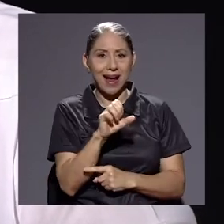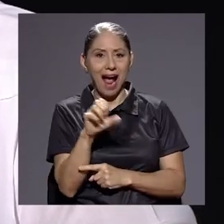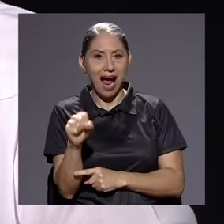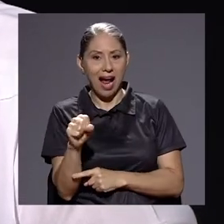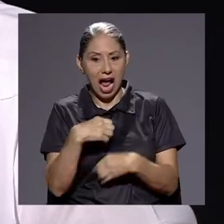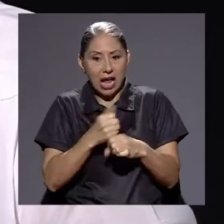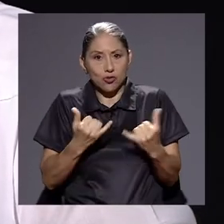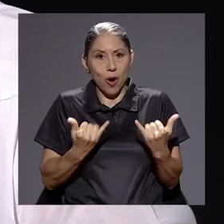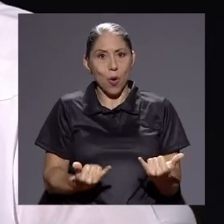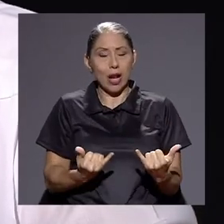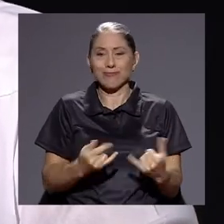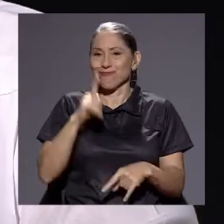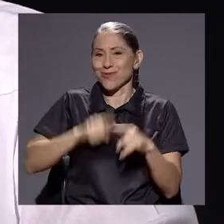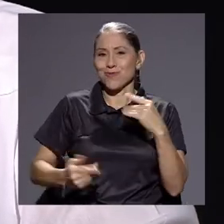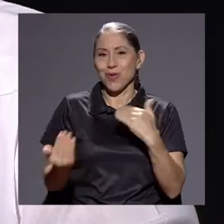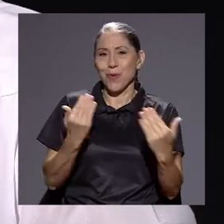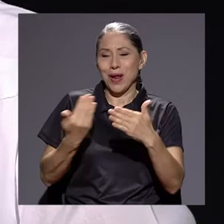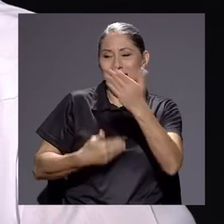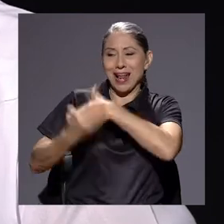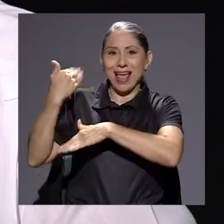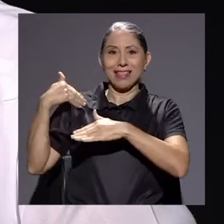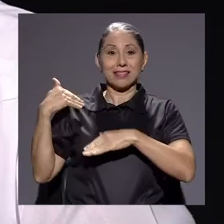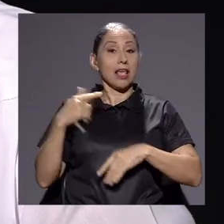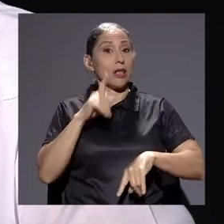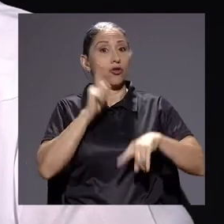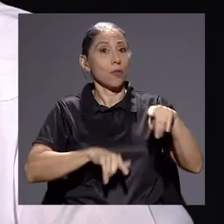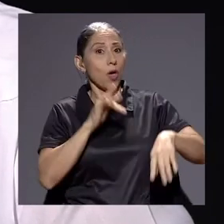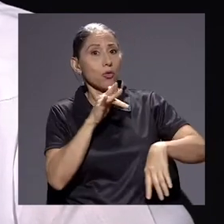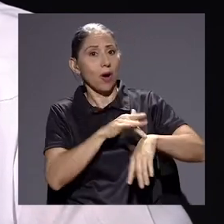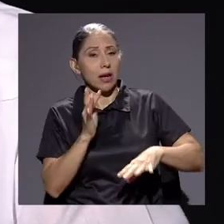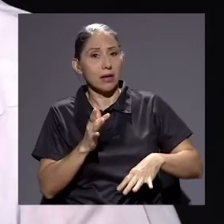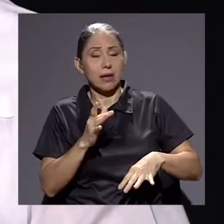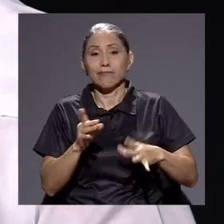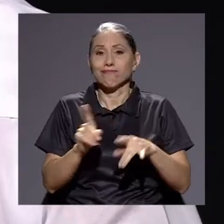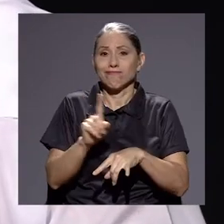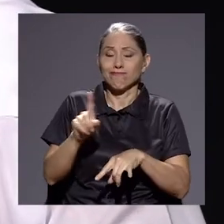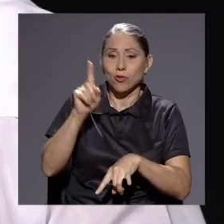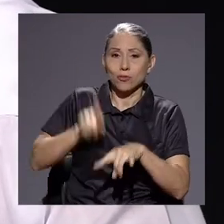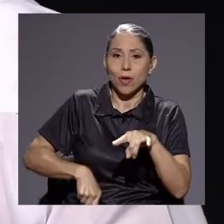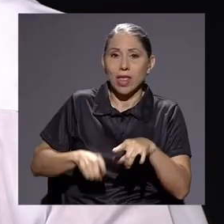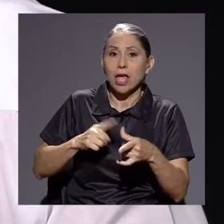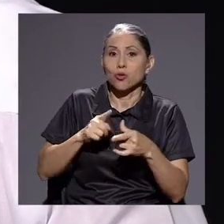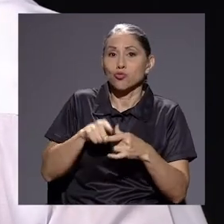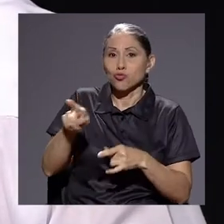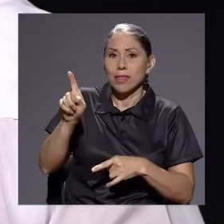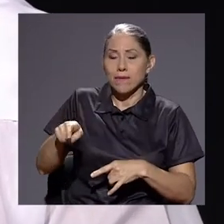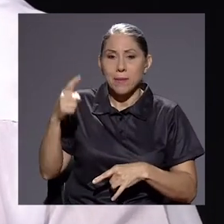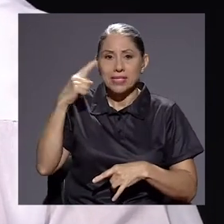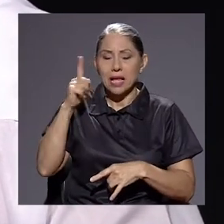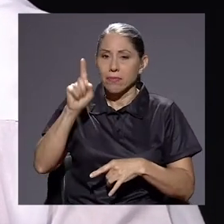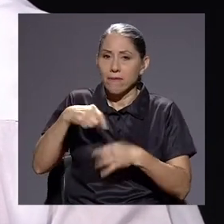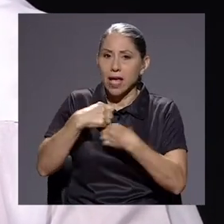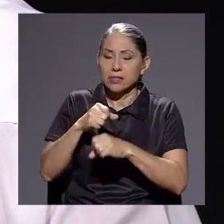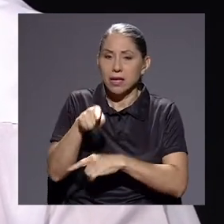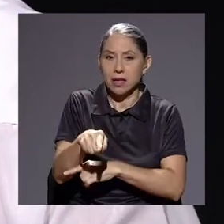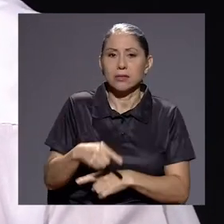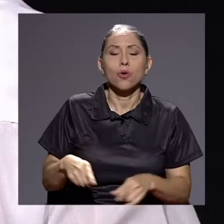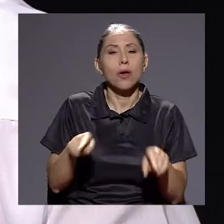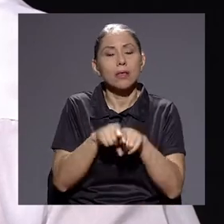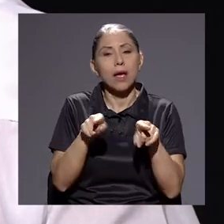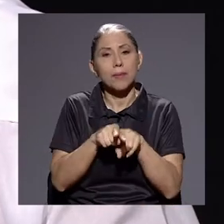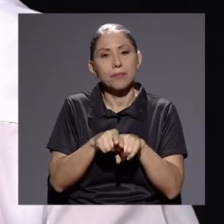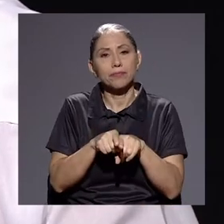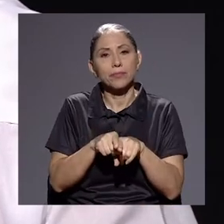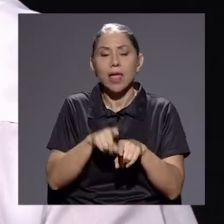incorporable con otras épocas. Y no puede ser, no se le puede tocar. No puede tocar, entonces vos tenés que pensar que hay que hacer eso. Y la otra parte,